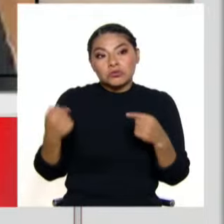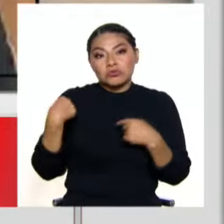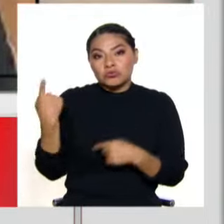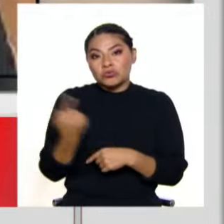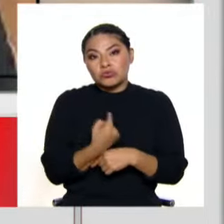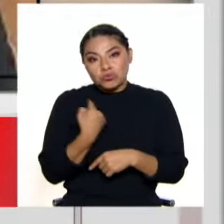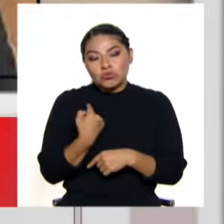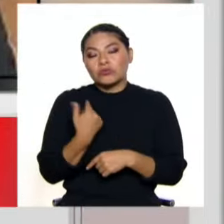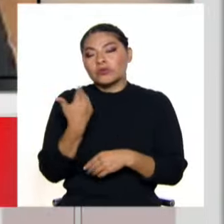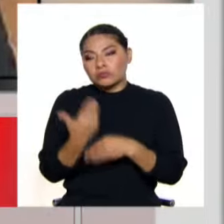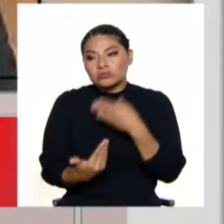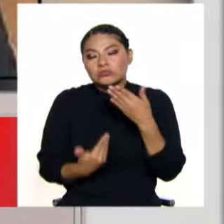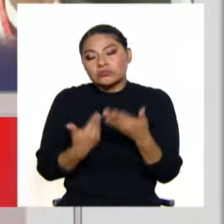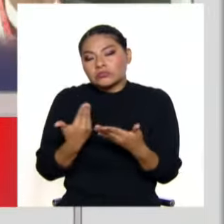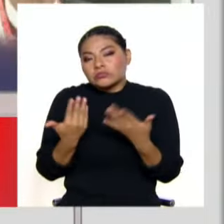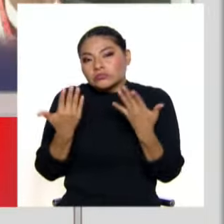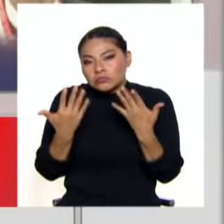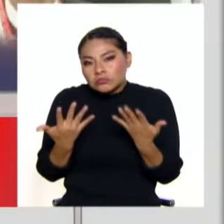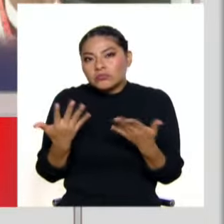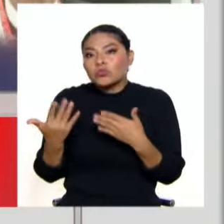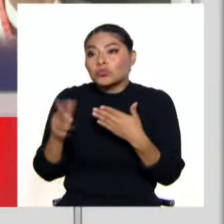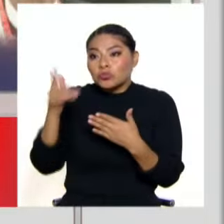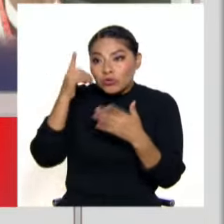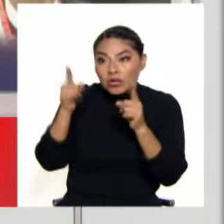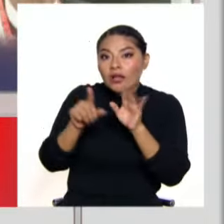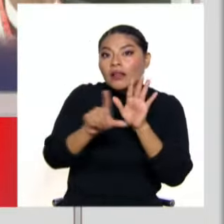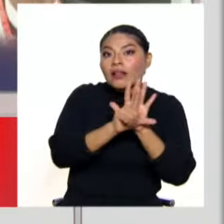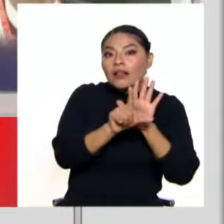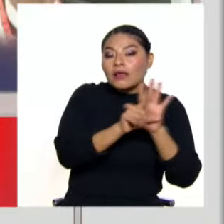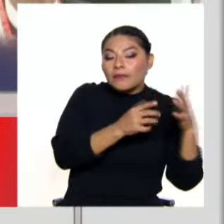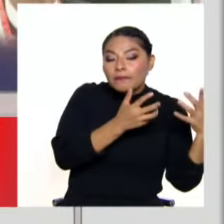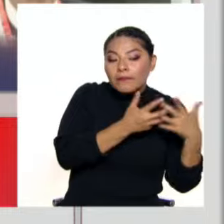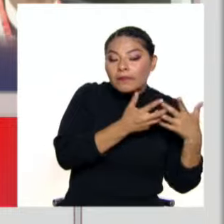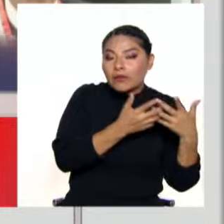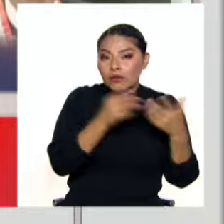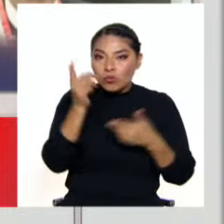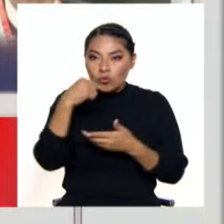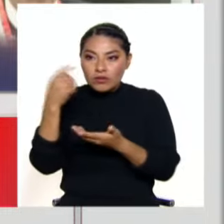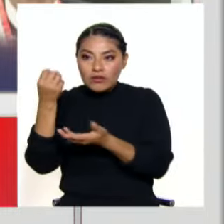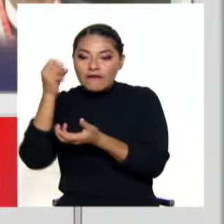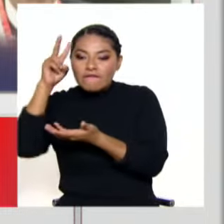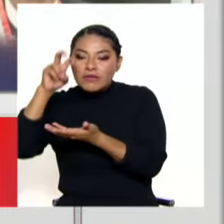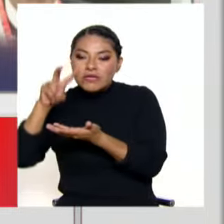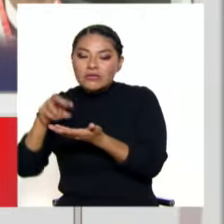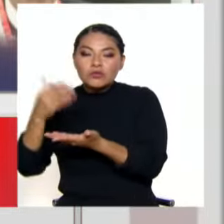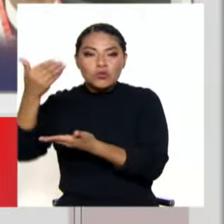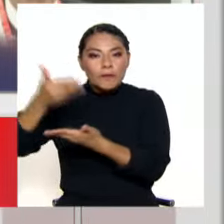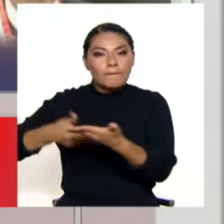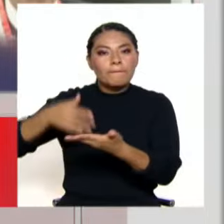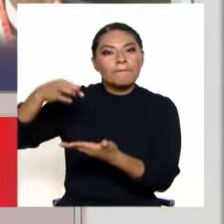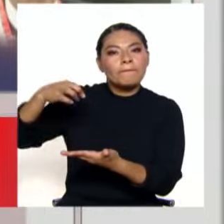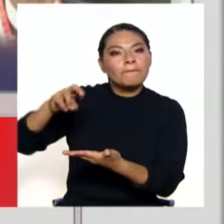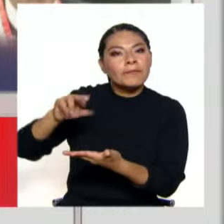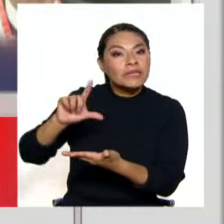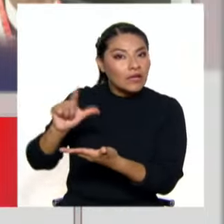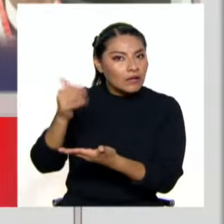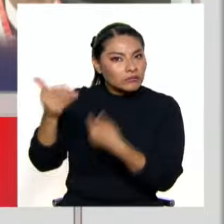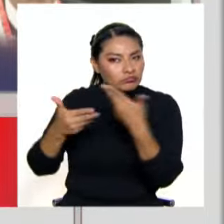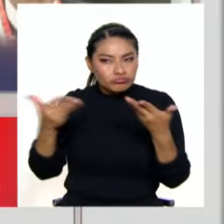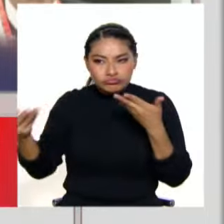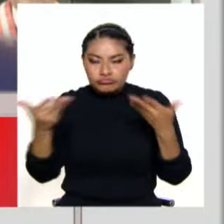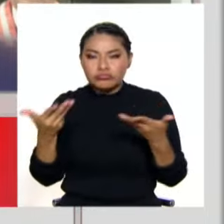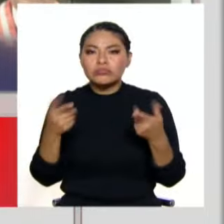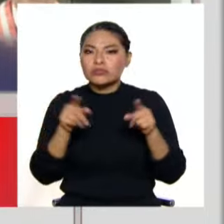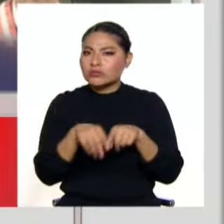vamos a seguir recurriendo a lo que está de acuerdo a ley. Tanto a las investigaciones penales como ante el Congreso de que han sido derivadas las denuncias posicionales.